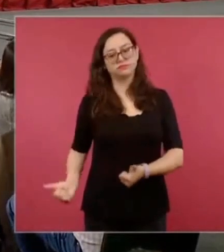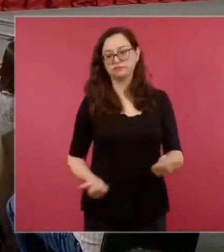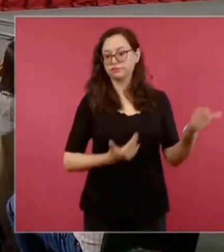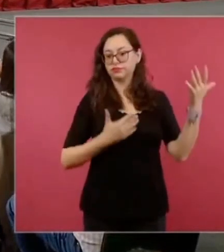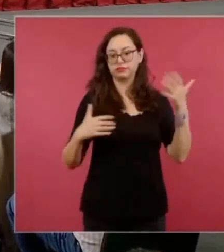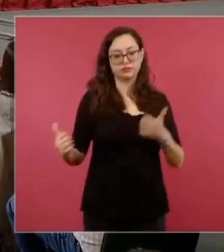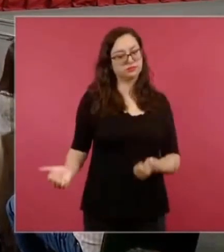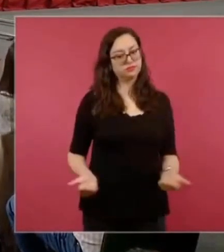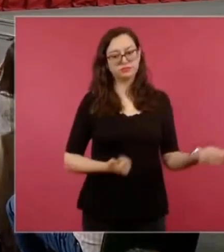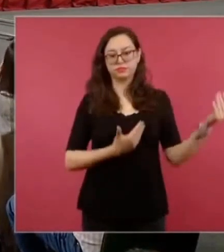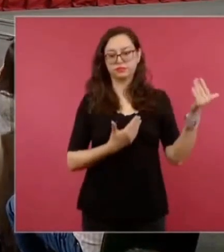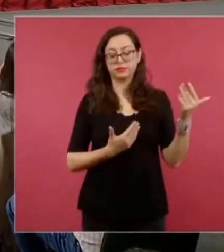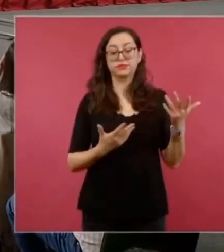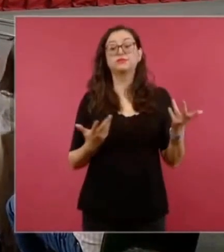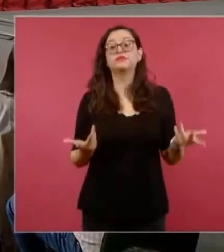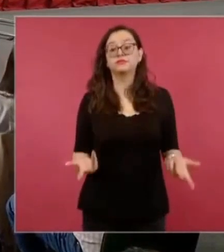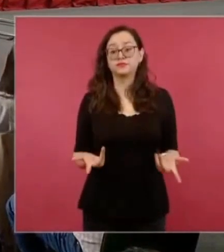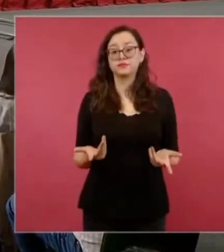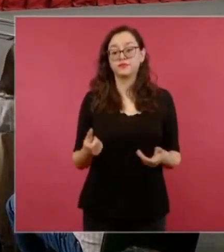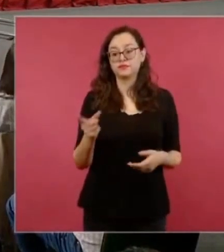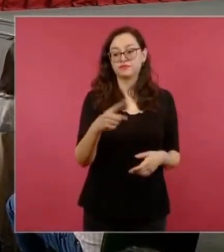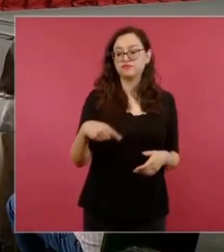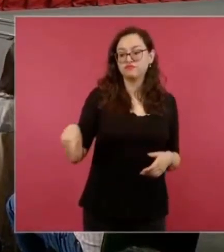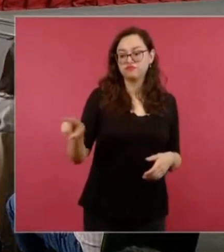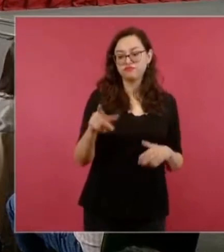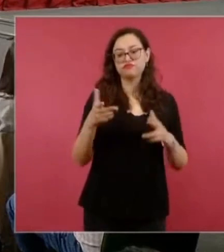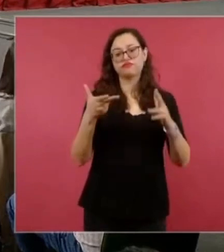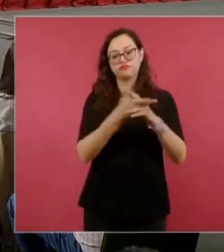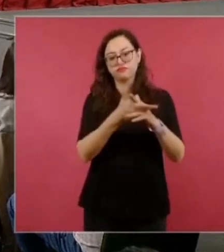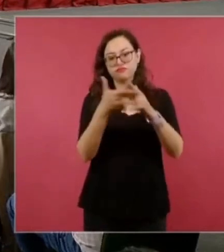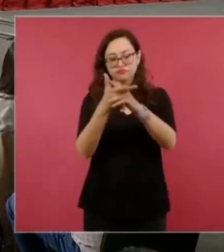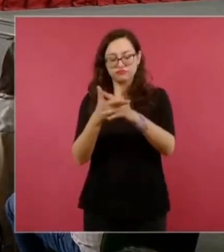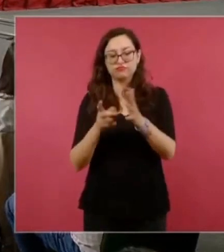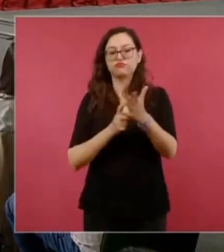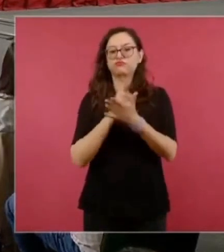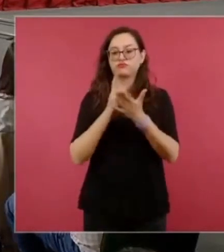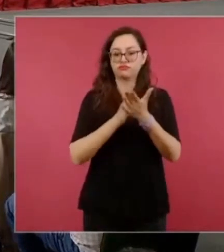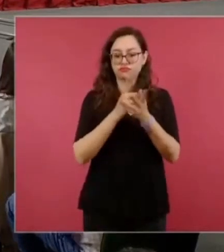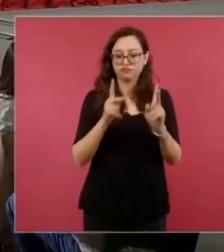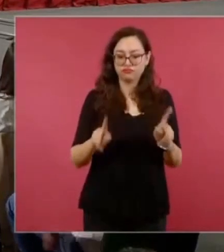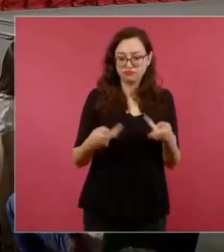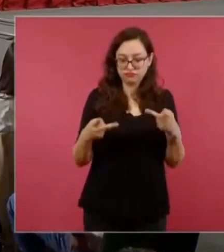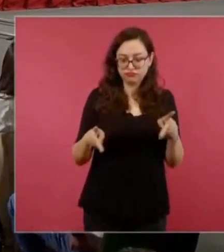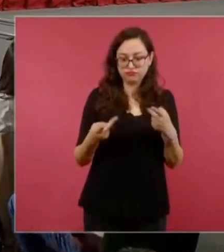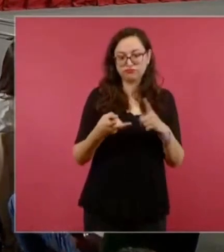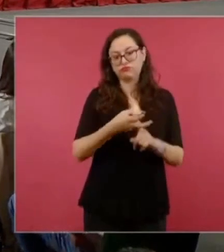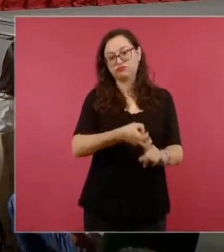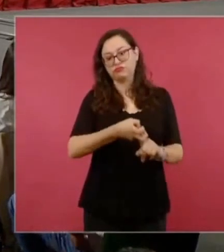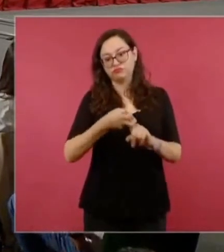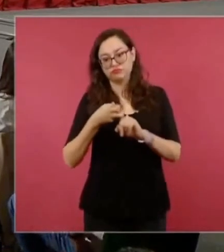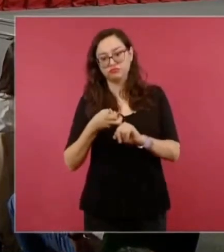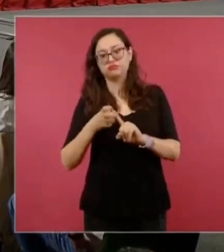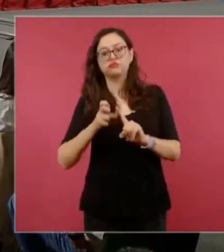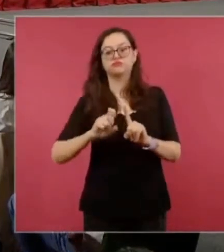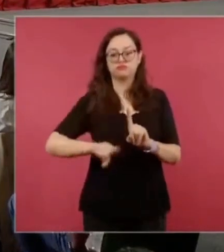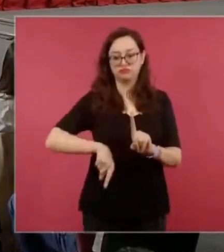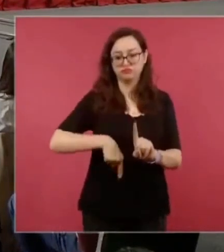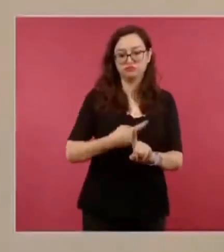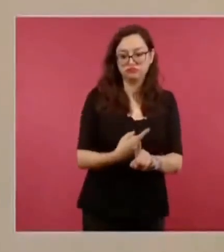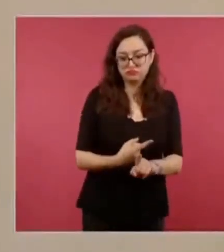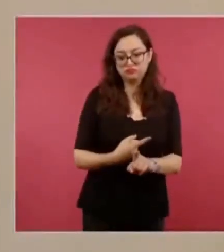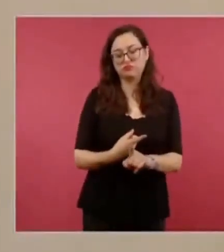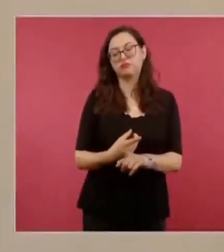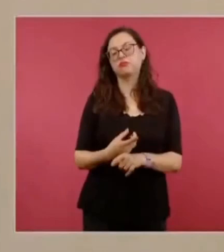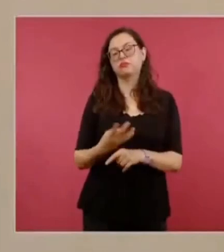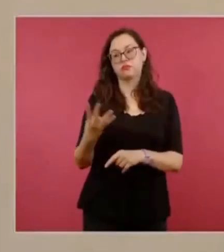homicidio, contra la salud, asociación delictuosa, privación ilegal de la libertad y abuso sexual de un menor,